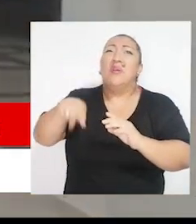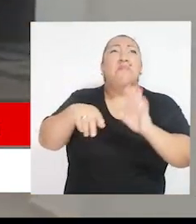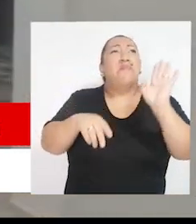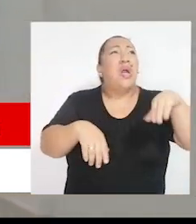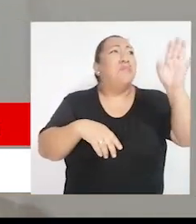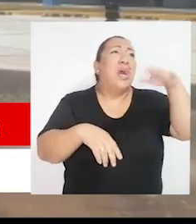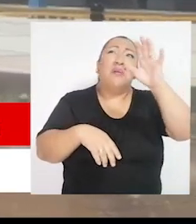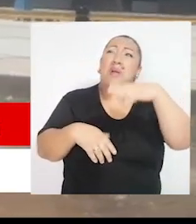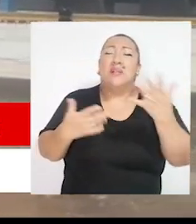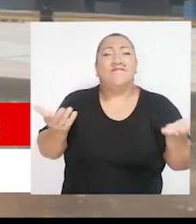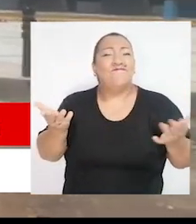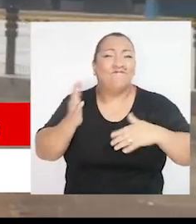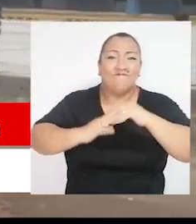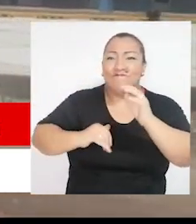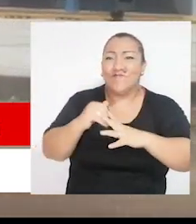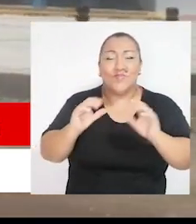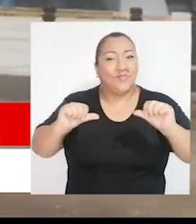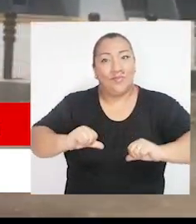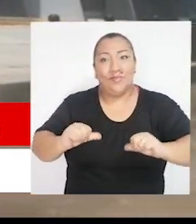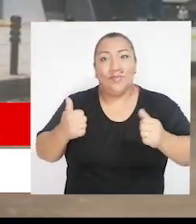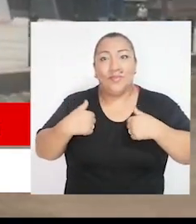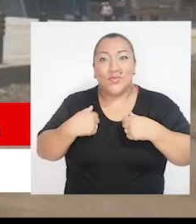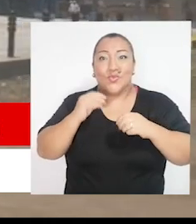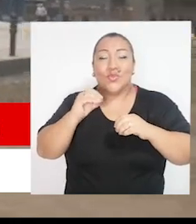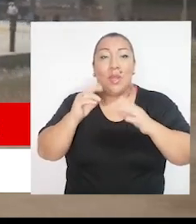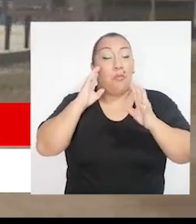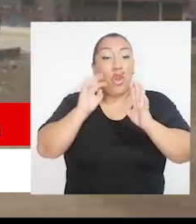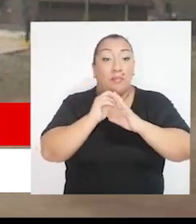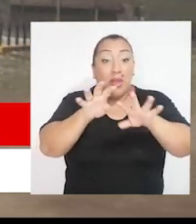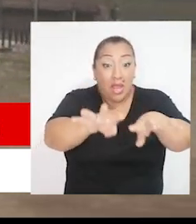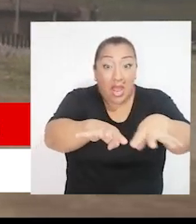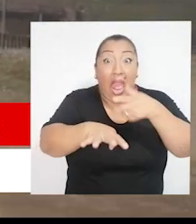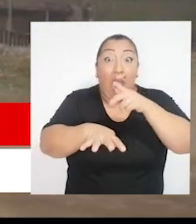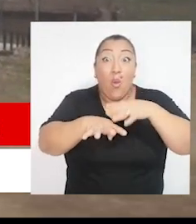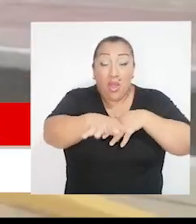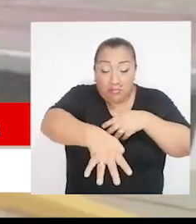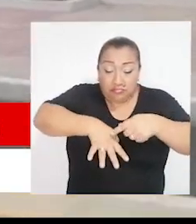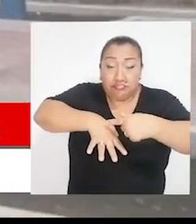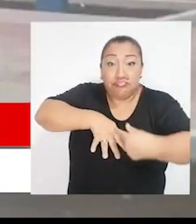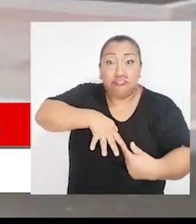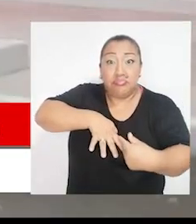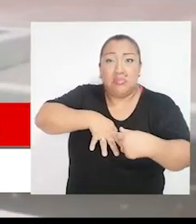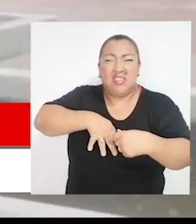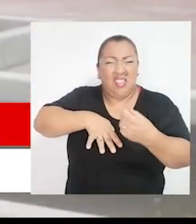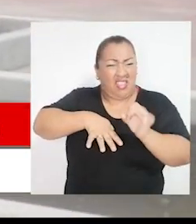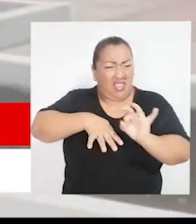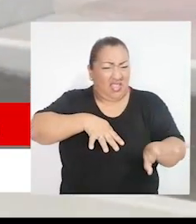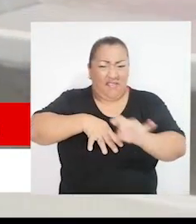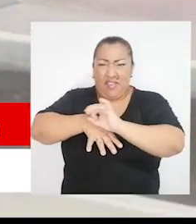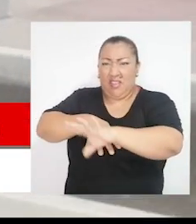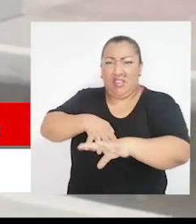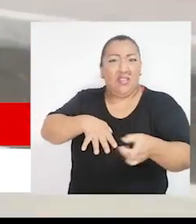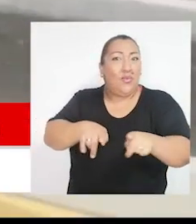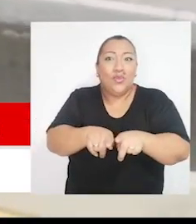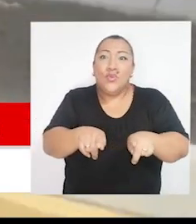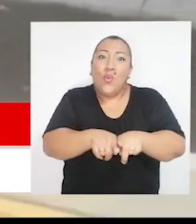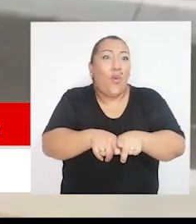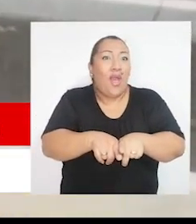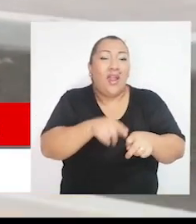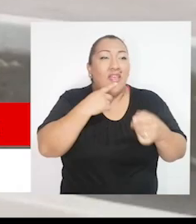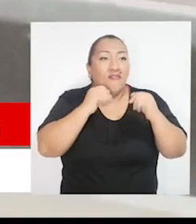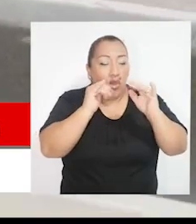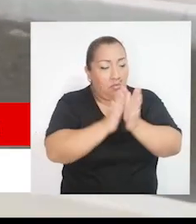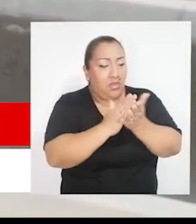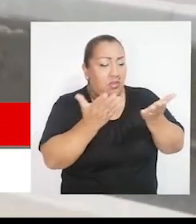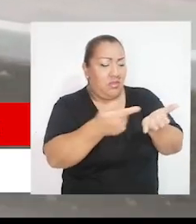deficiencias técnicas en su infraestructura, como que las rejillas del drenaje pluvial contenían un material diferente a lo establecido en el